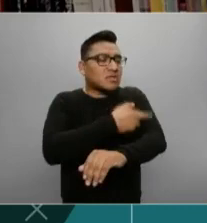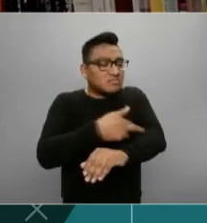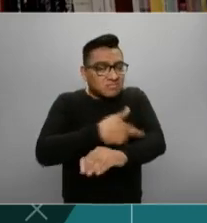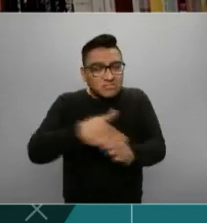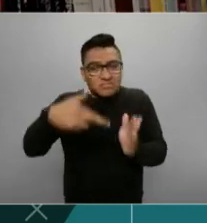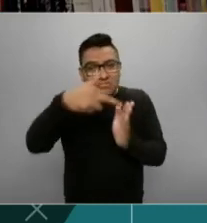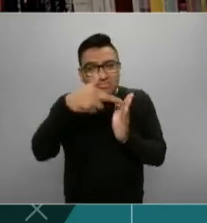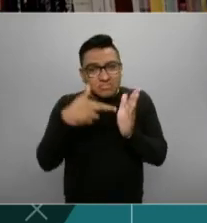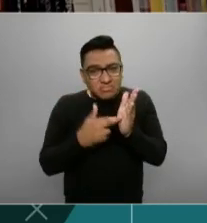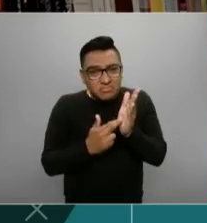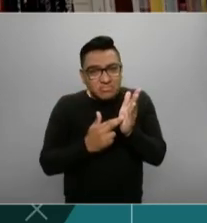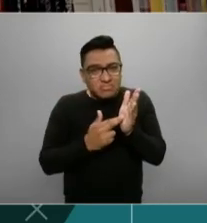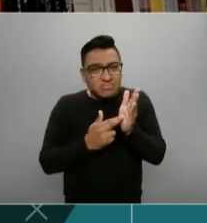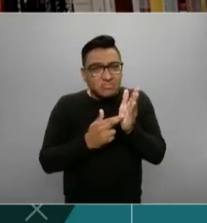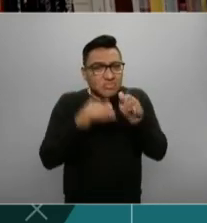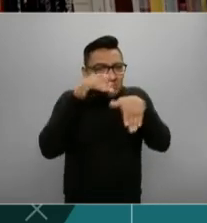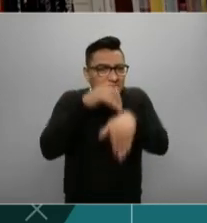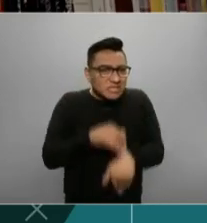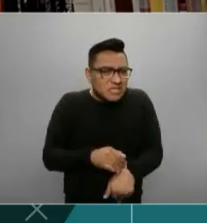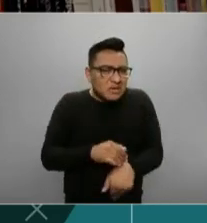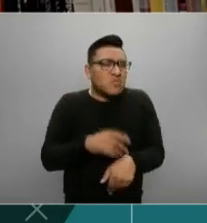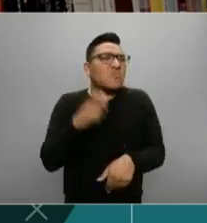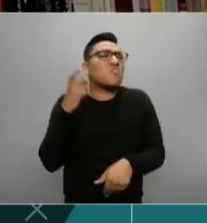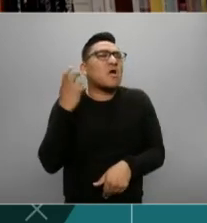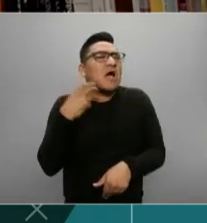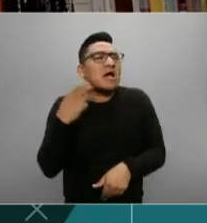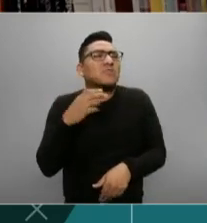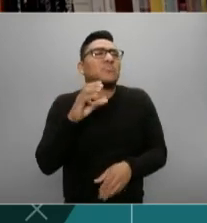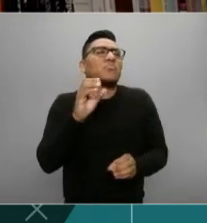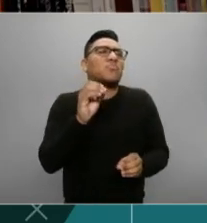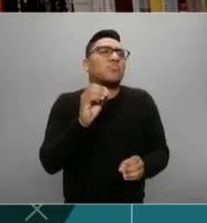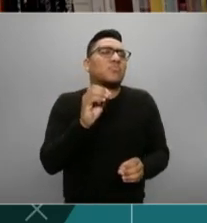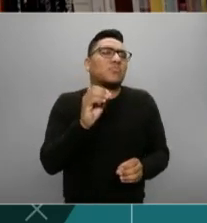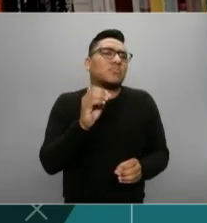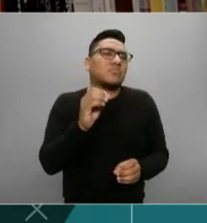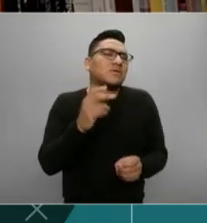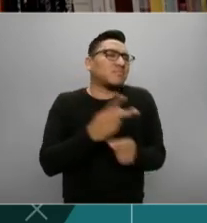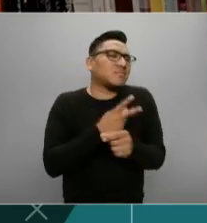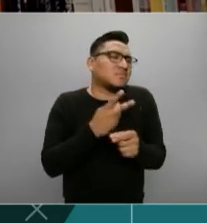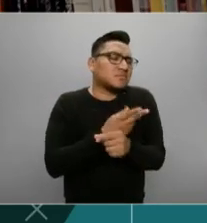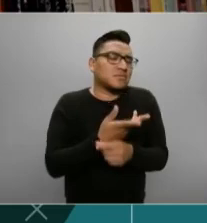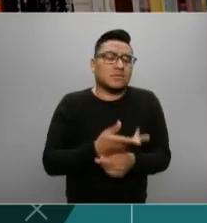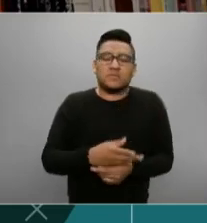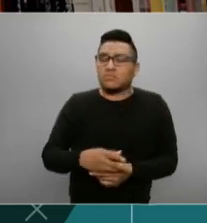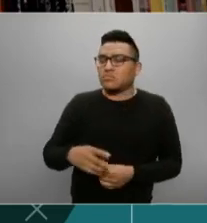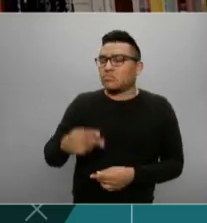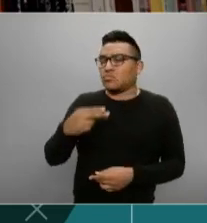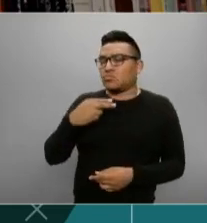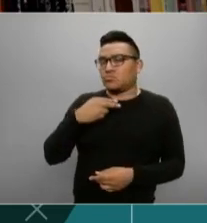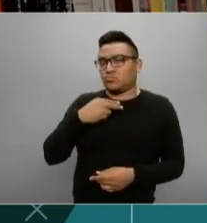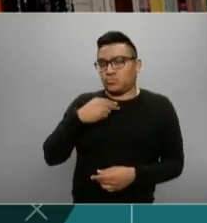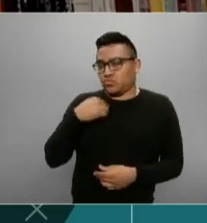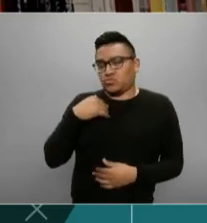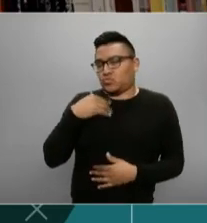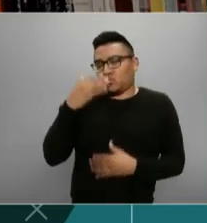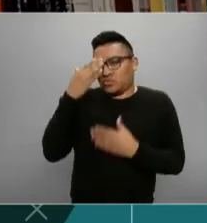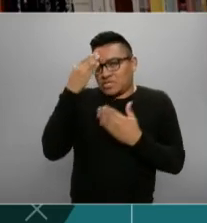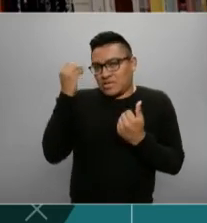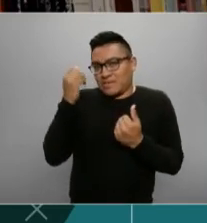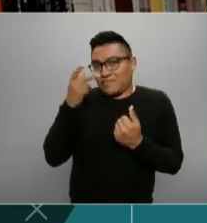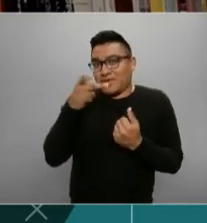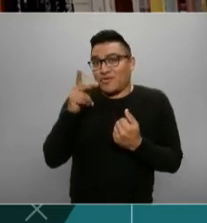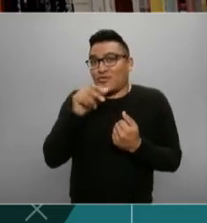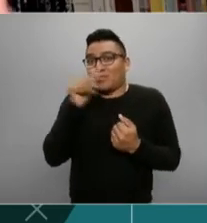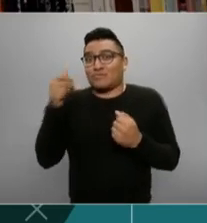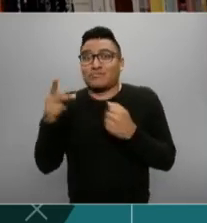traduciría esto ya, digamos, en algo palpable? Bueno, no lo sé, no lo sé porque nadie lo sabe. Es decir,